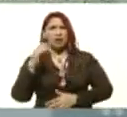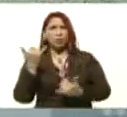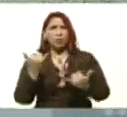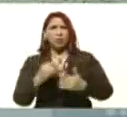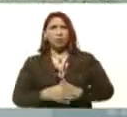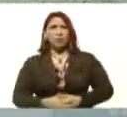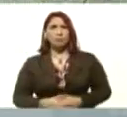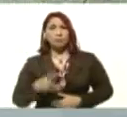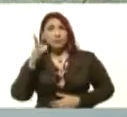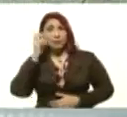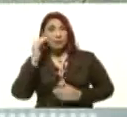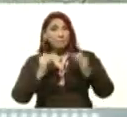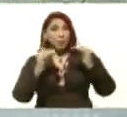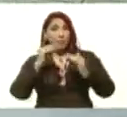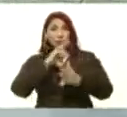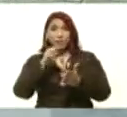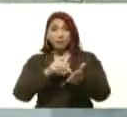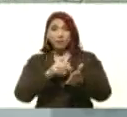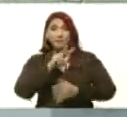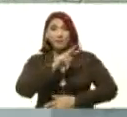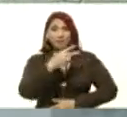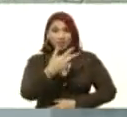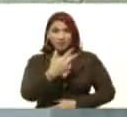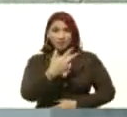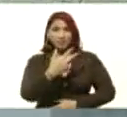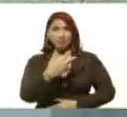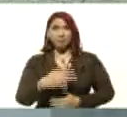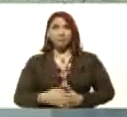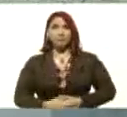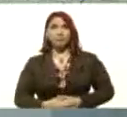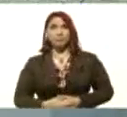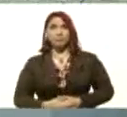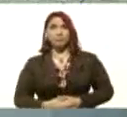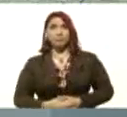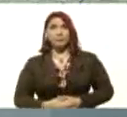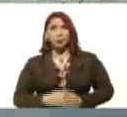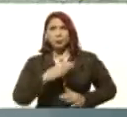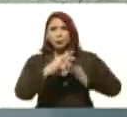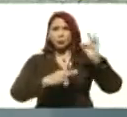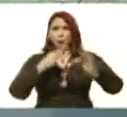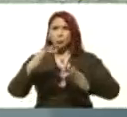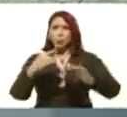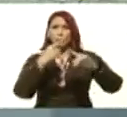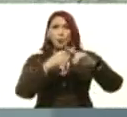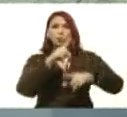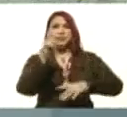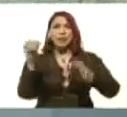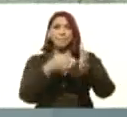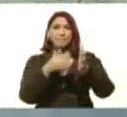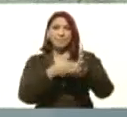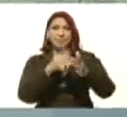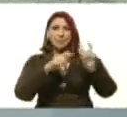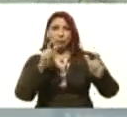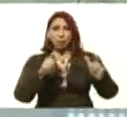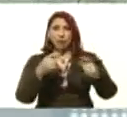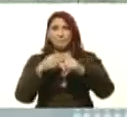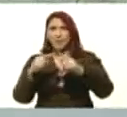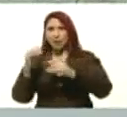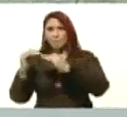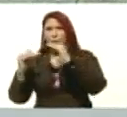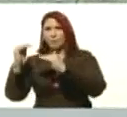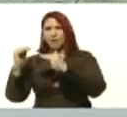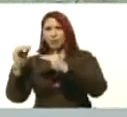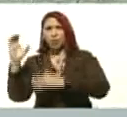Escuchen bien, el promedio nacional es 23 casos por 100.000 habitantes. Y el promedio de la Gran